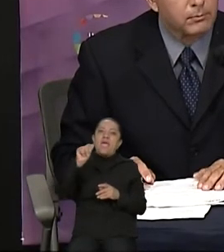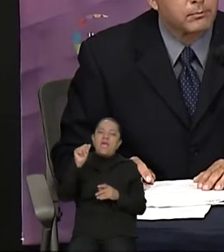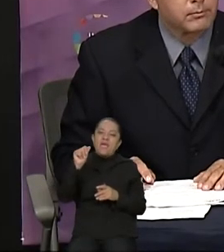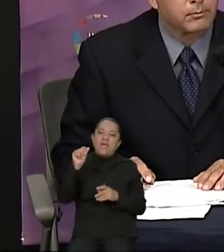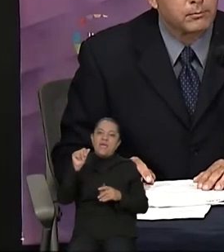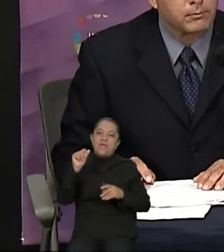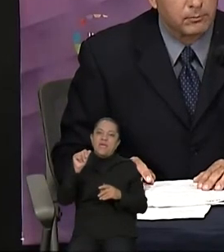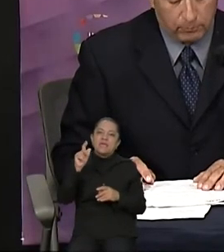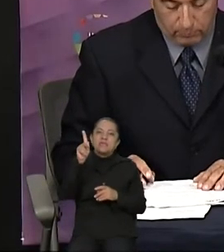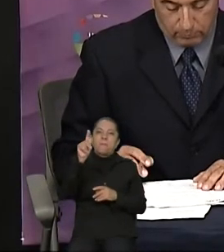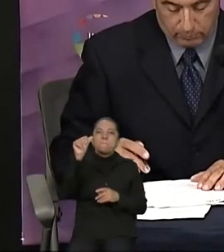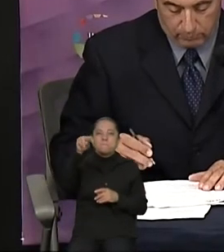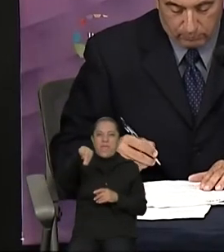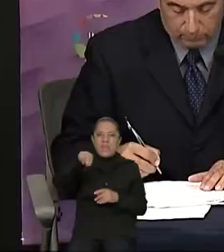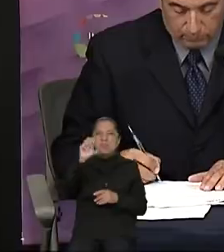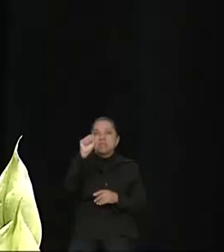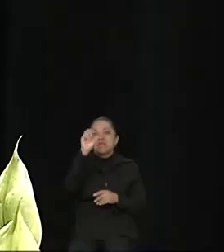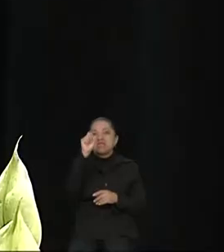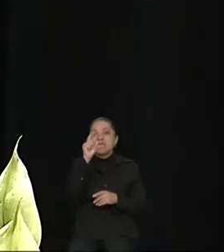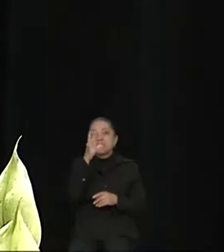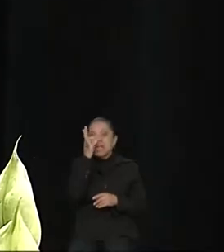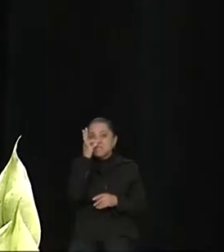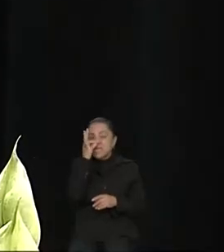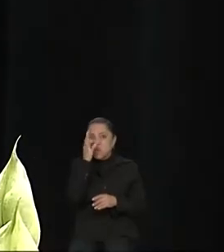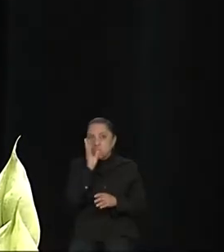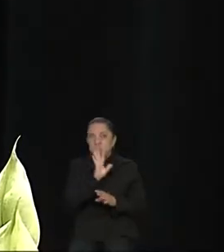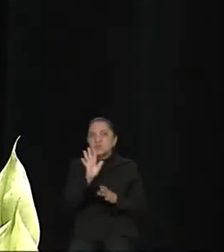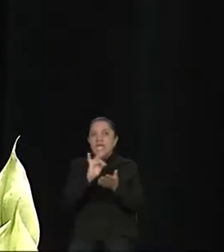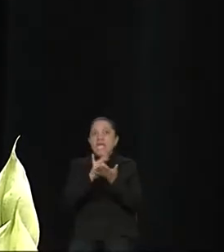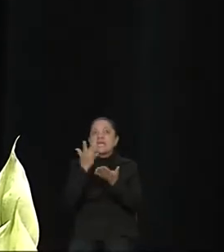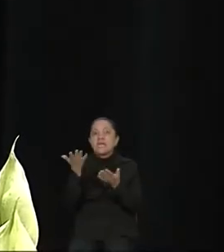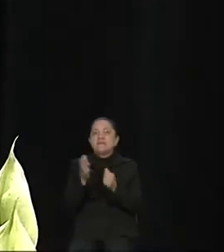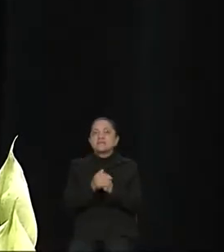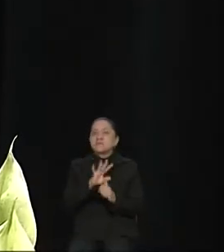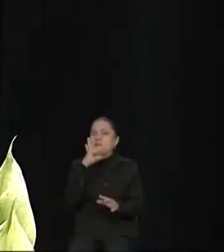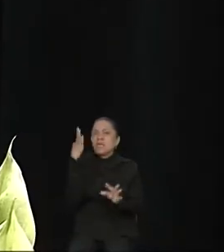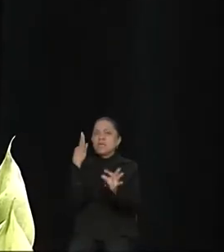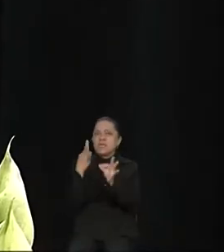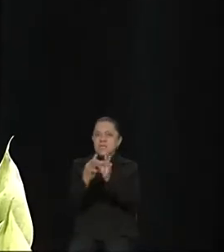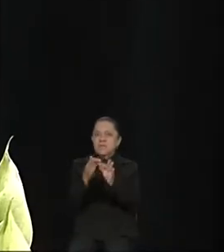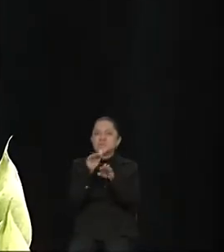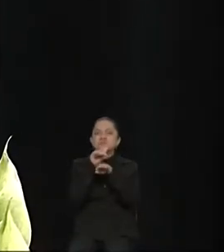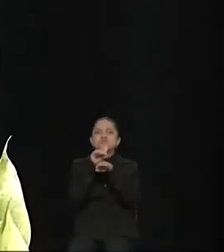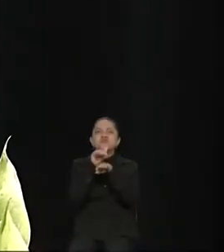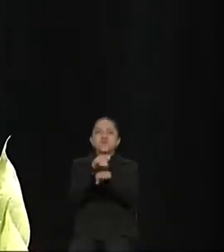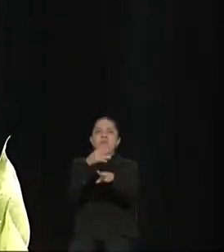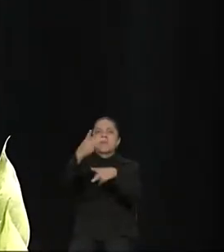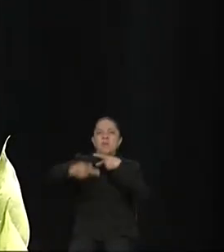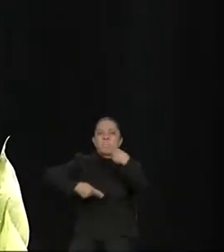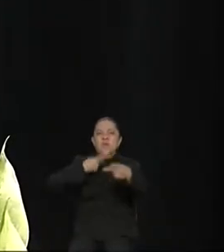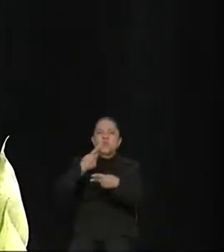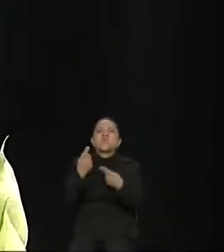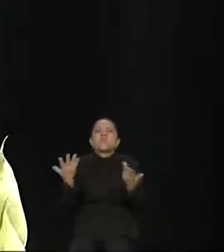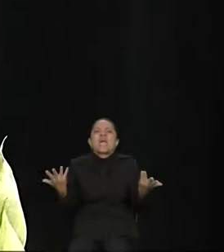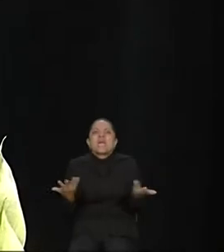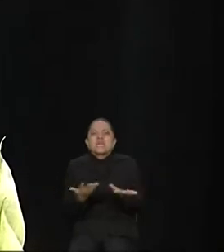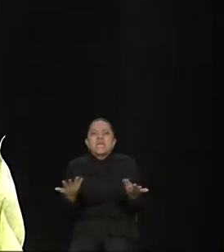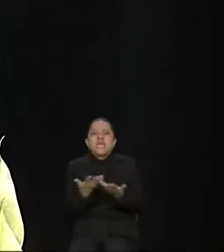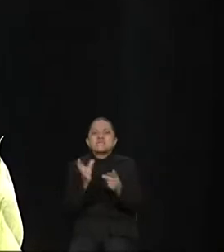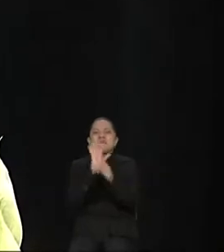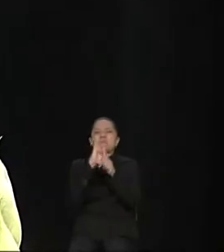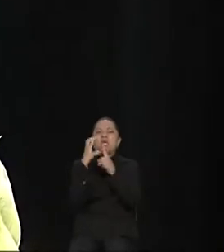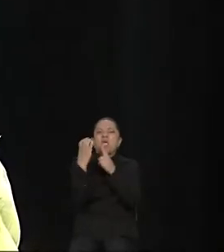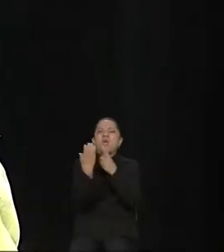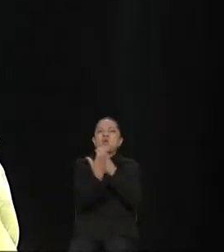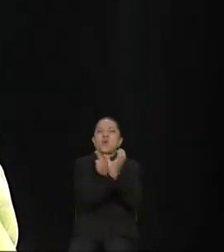Nacional. 60 segundos, candidata. Muchas gracias. Concretamente respecto a la pregunta de qué hacer con las comisiones que tienen en este